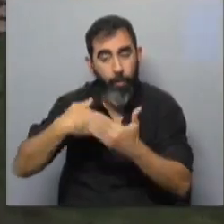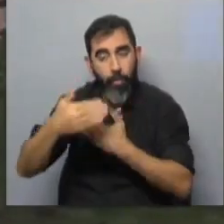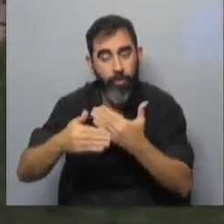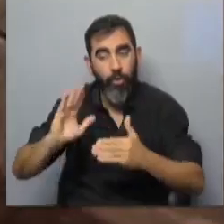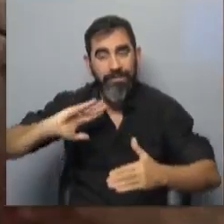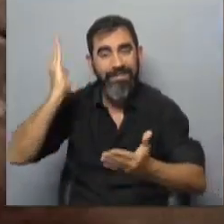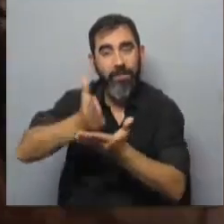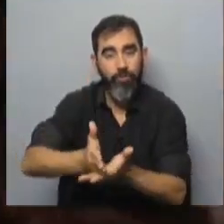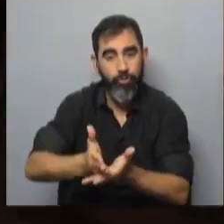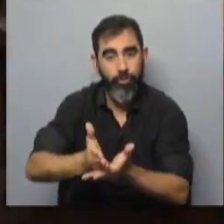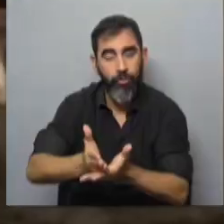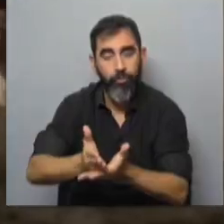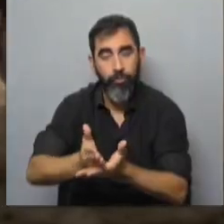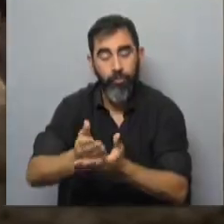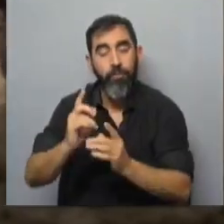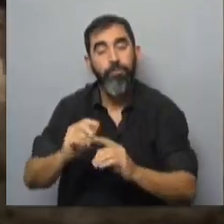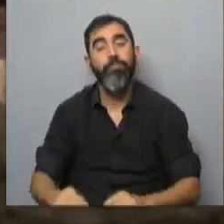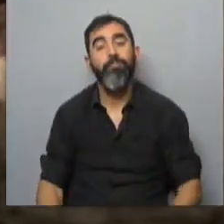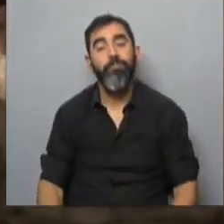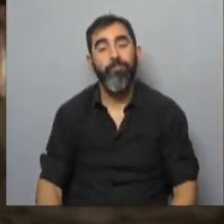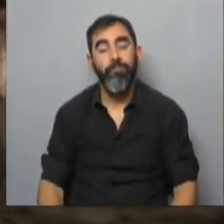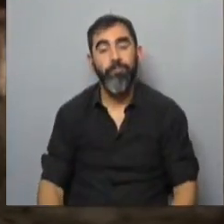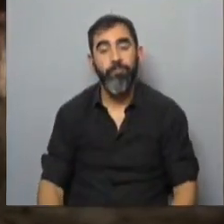con una sanción por falta leve con agravantes.